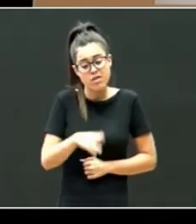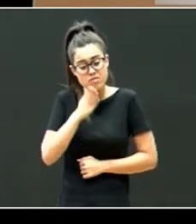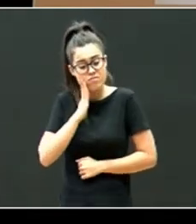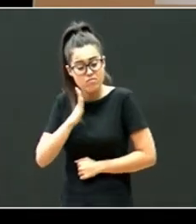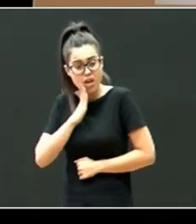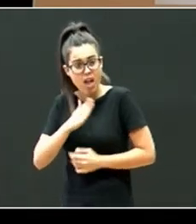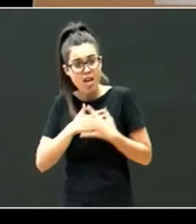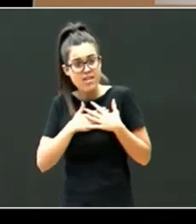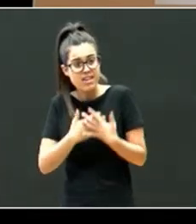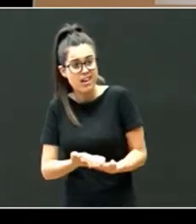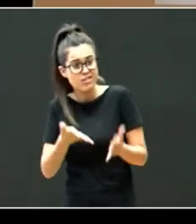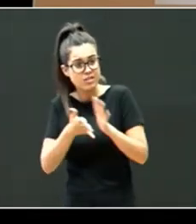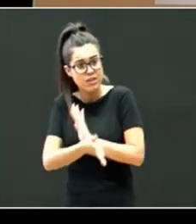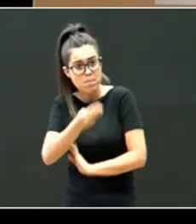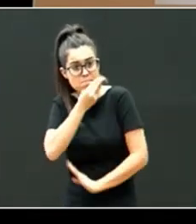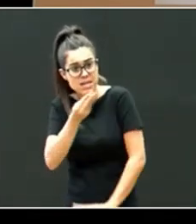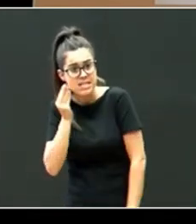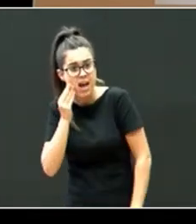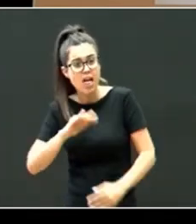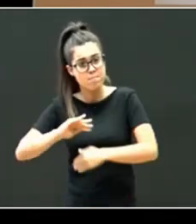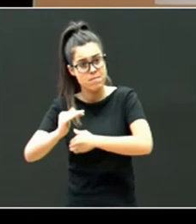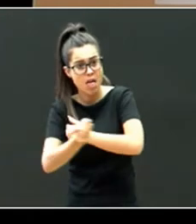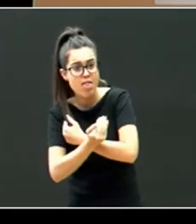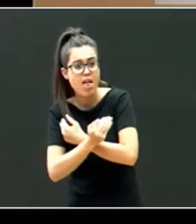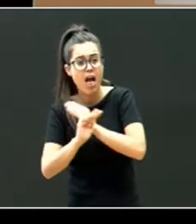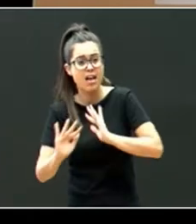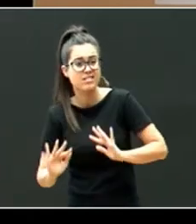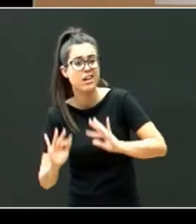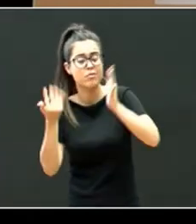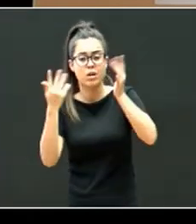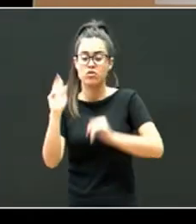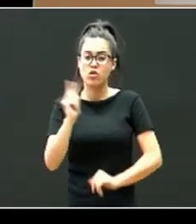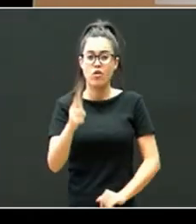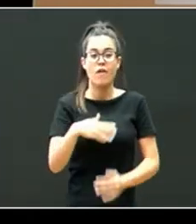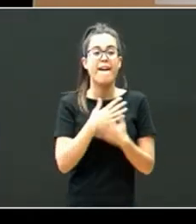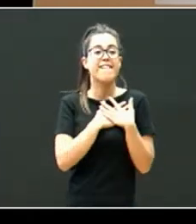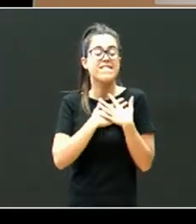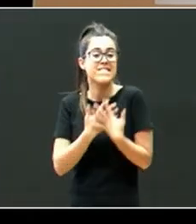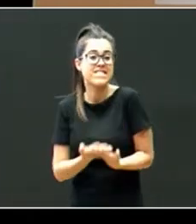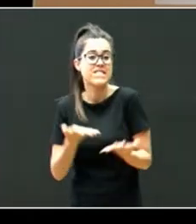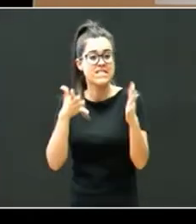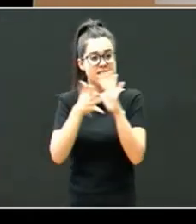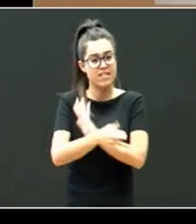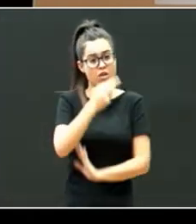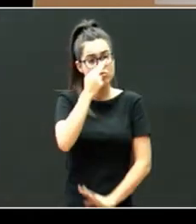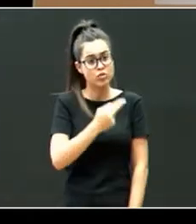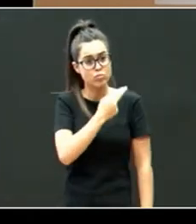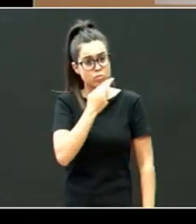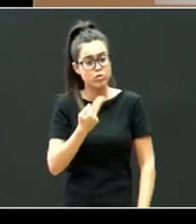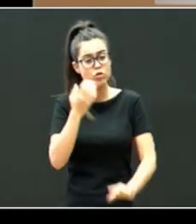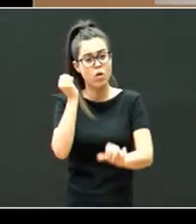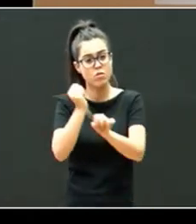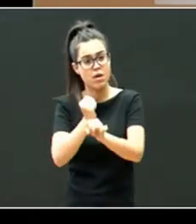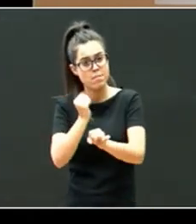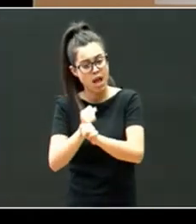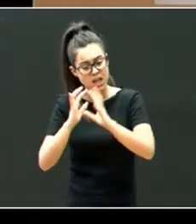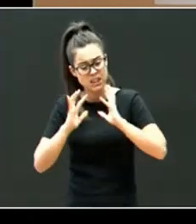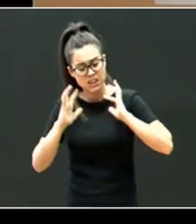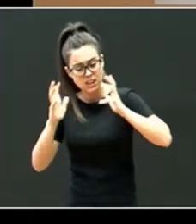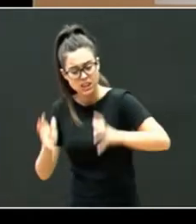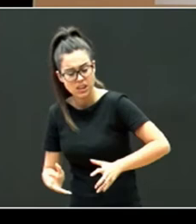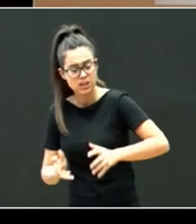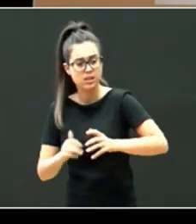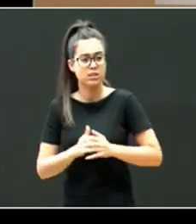sinceramente besar abrazar amar salvar sino querer quiere decir comprometerse trabajar y tratar de